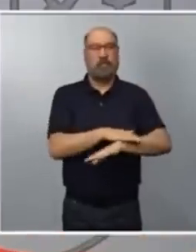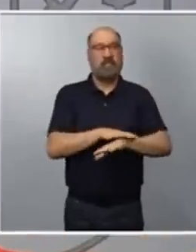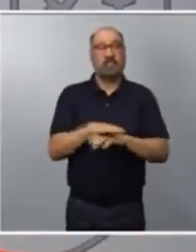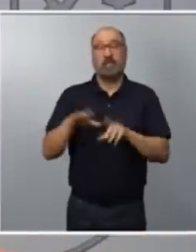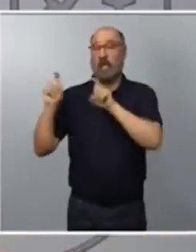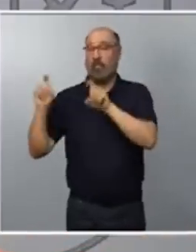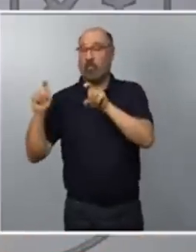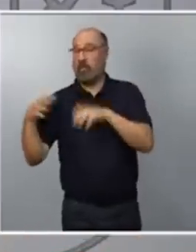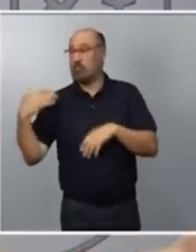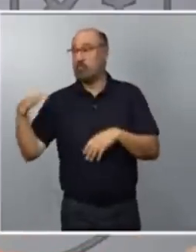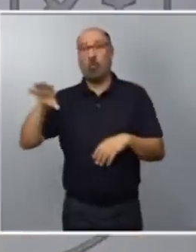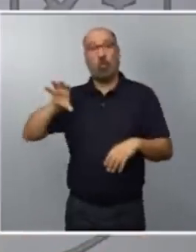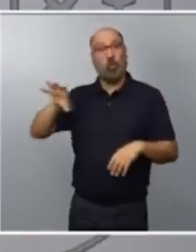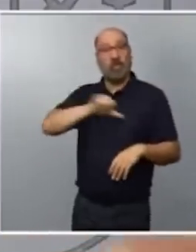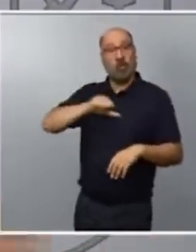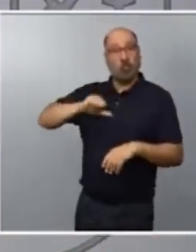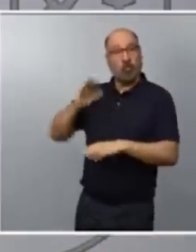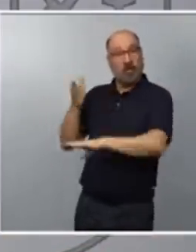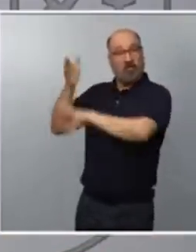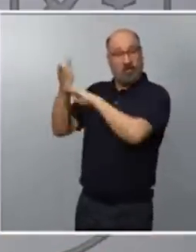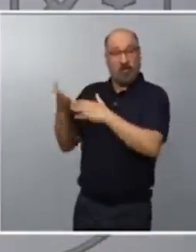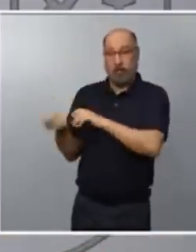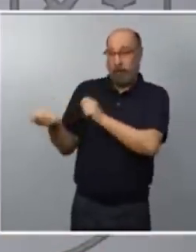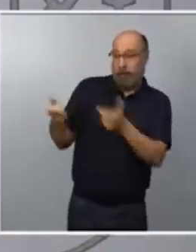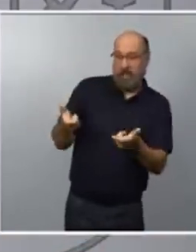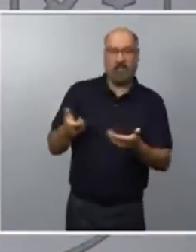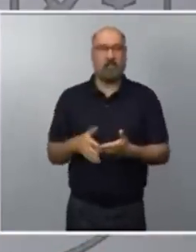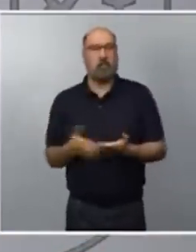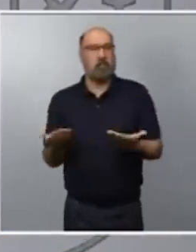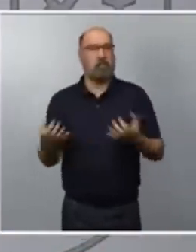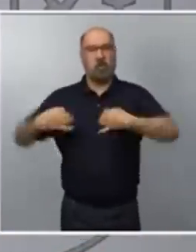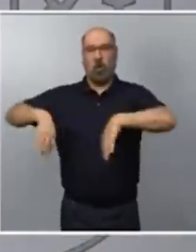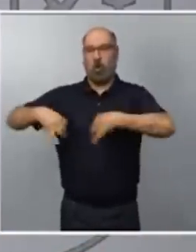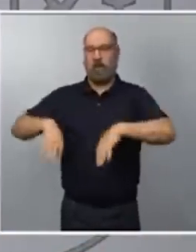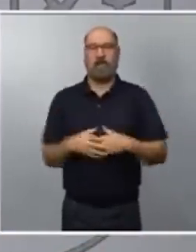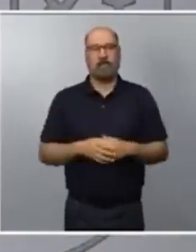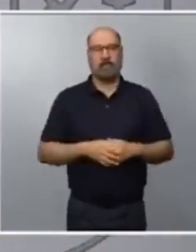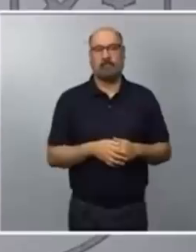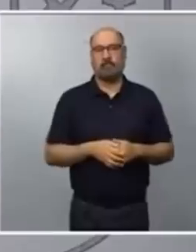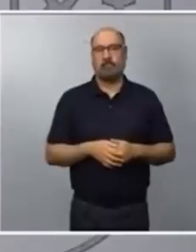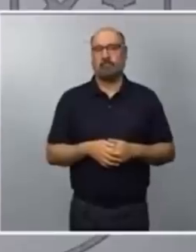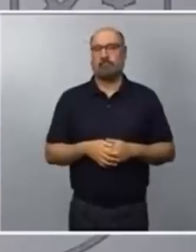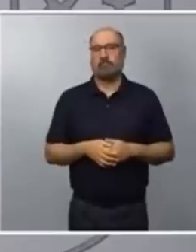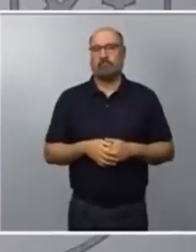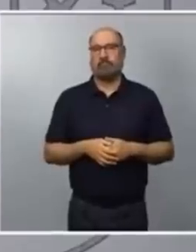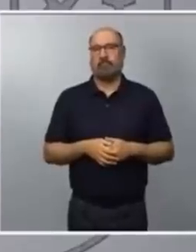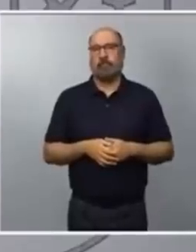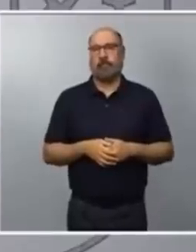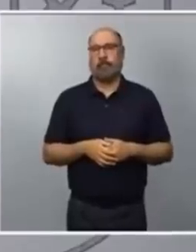Educación estuvo recientemente en su comunidad asistiendo a un acto similar con absoluta normalidad, que ciertamente suele